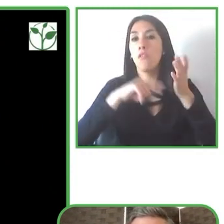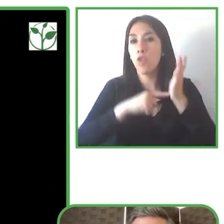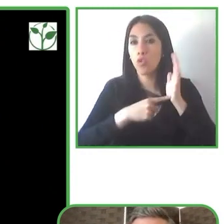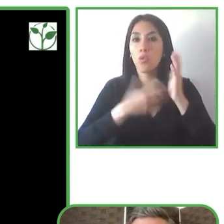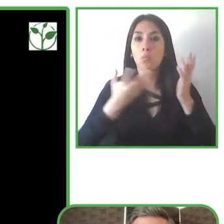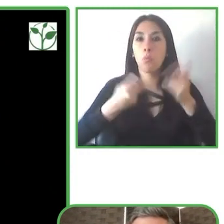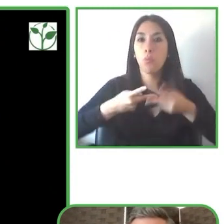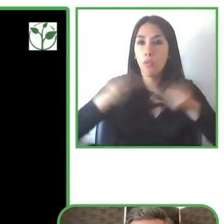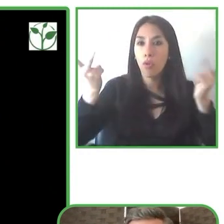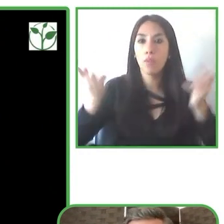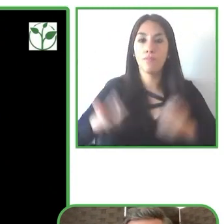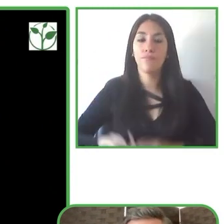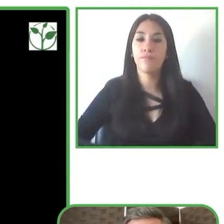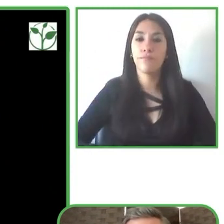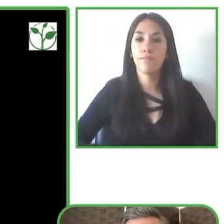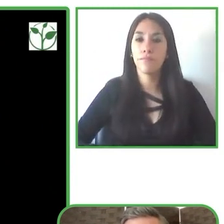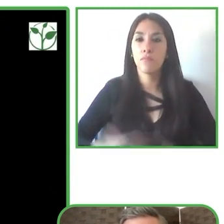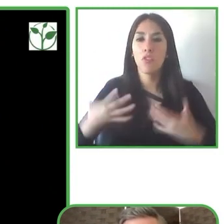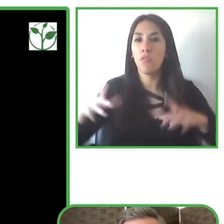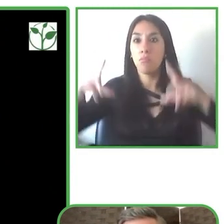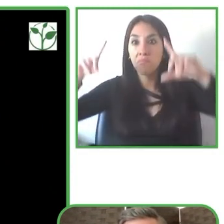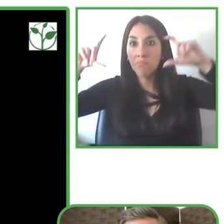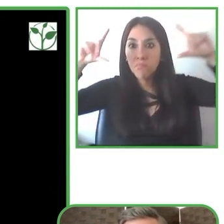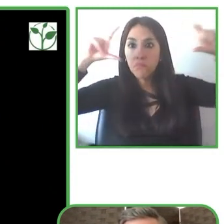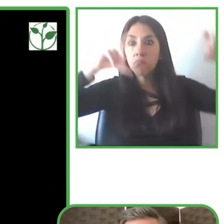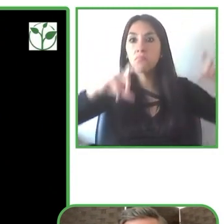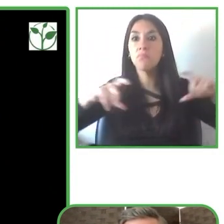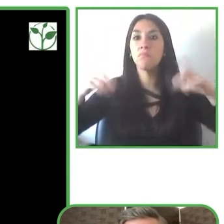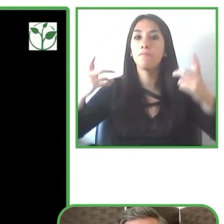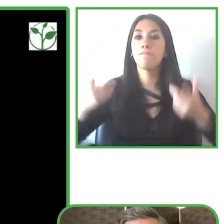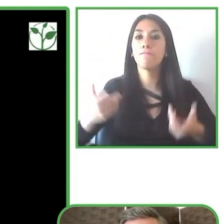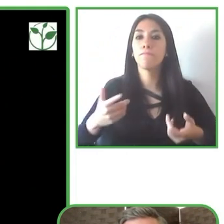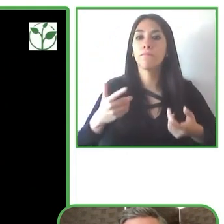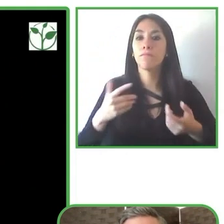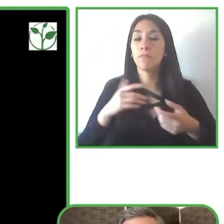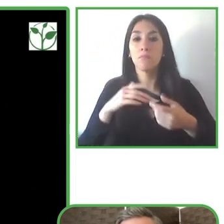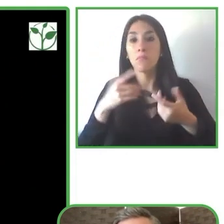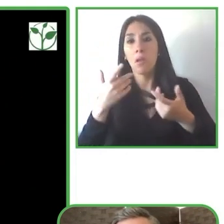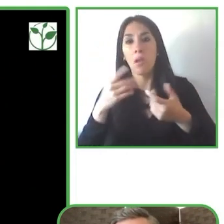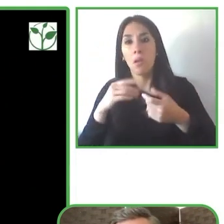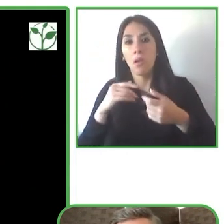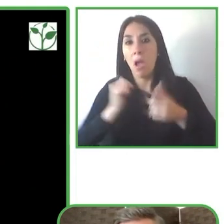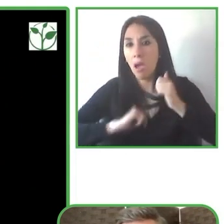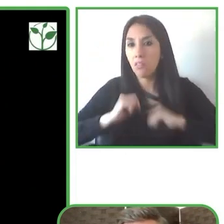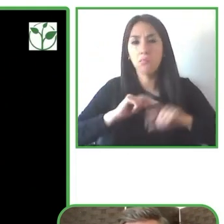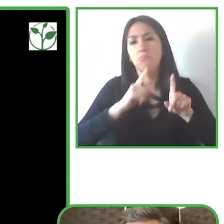películas y así sucesivamente entonces cómo figura ahí la discapacidad